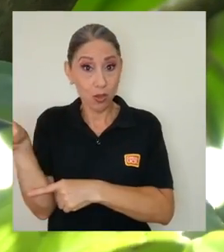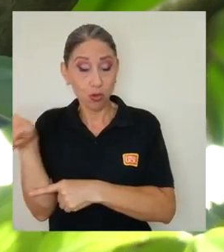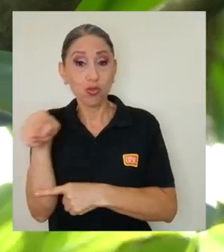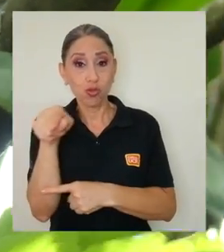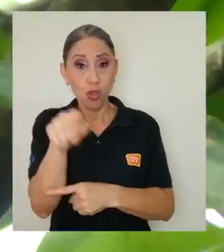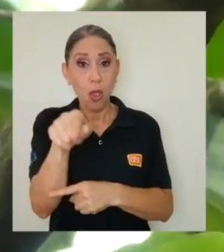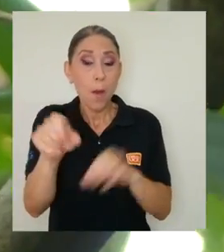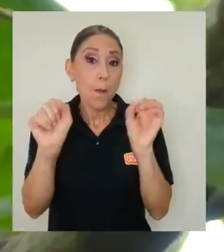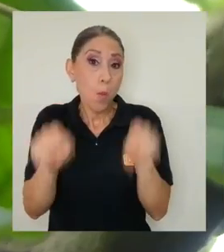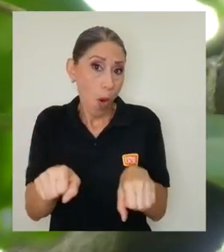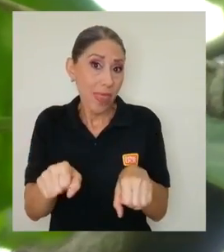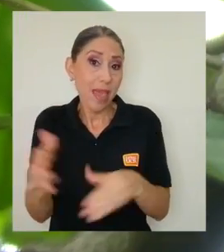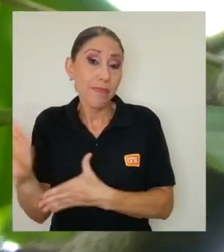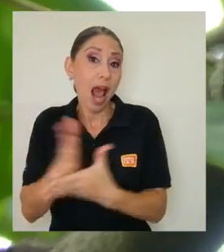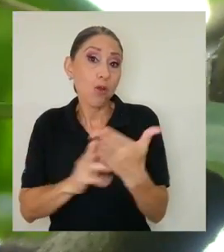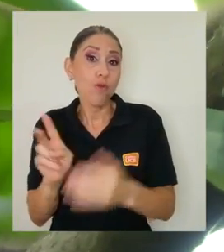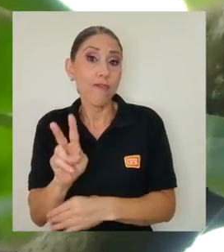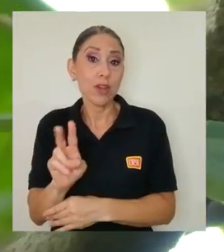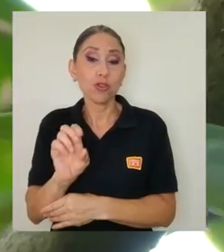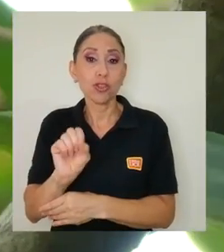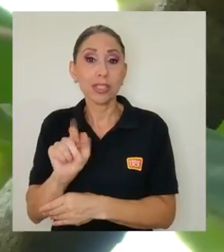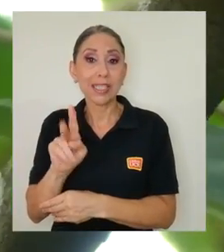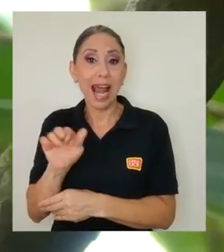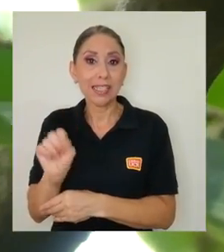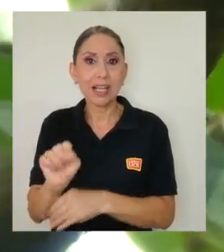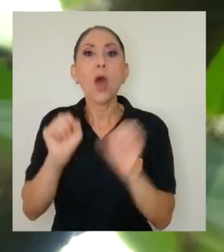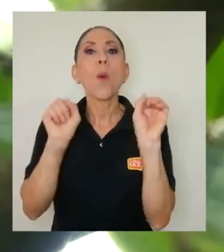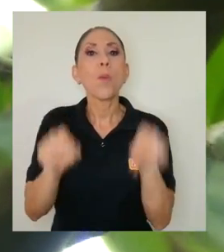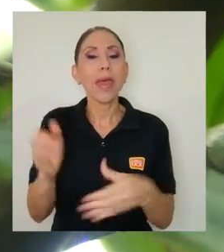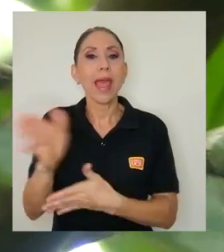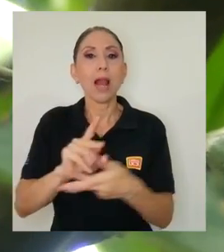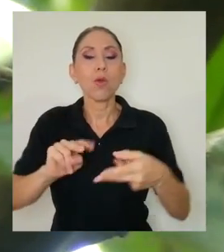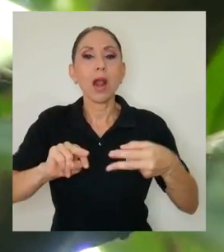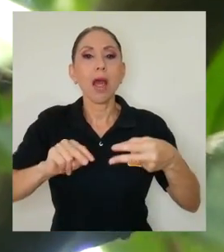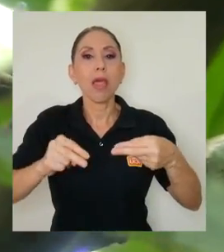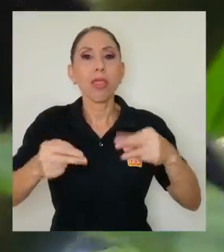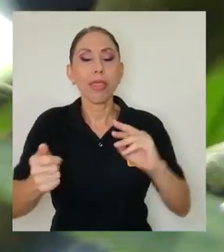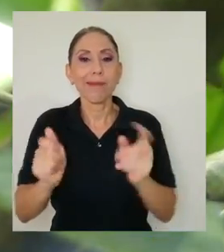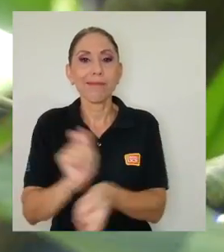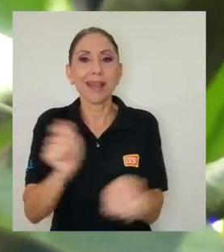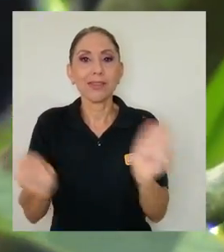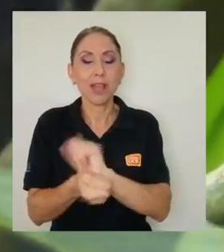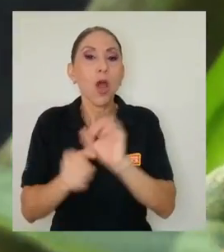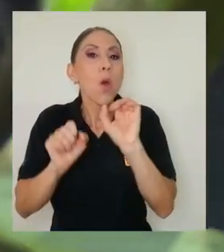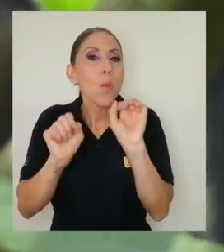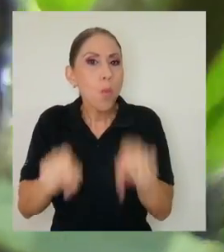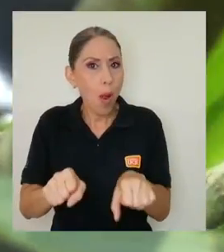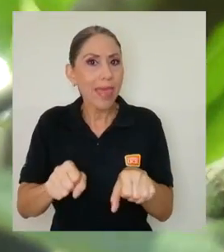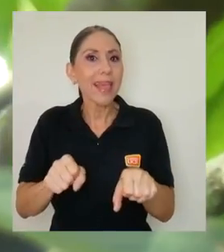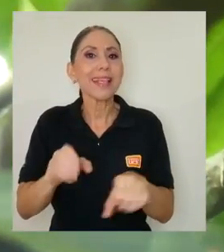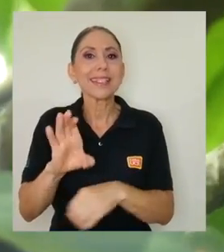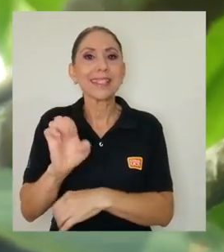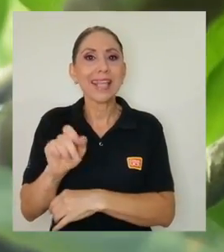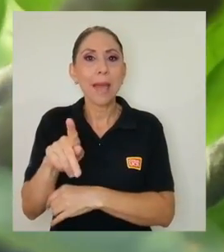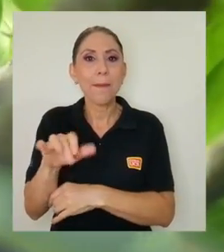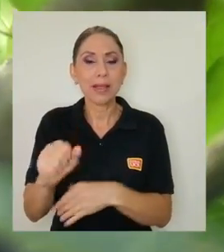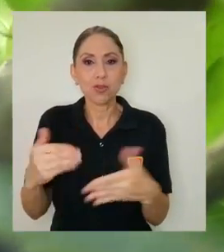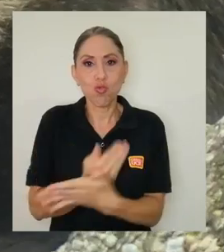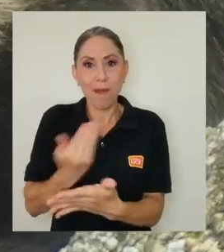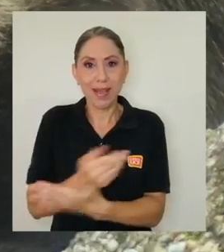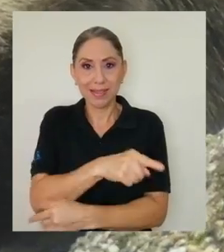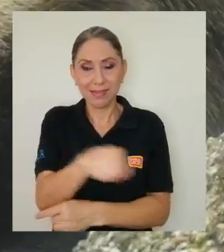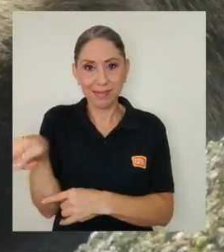de SARS y que puede haber alguna variación genética, pueden surgir cepas nuevas también de estos animales.